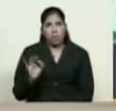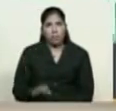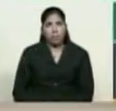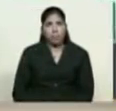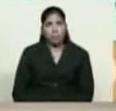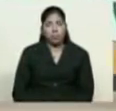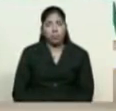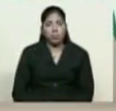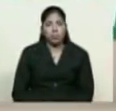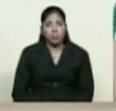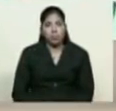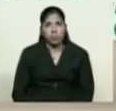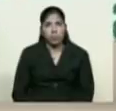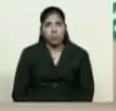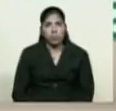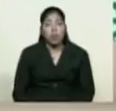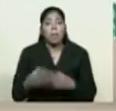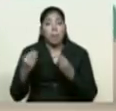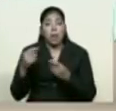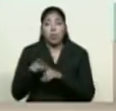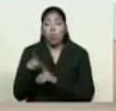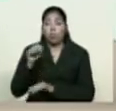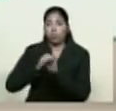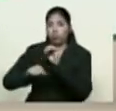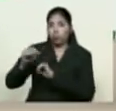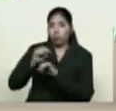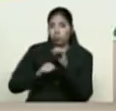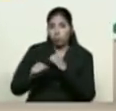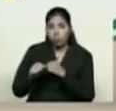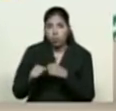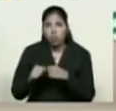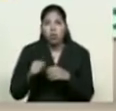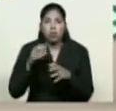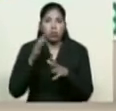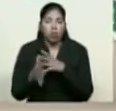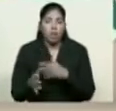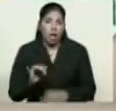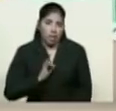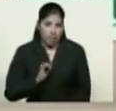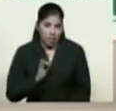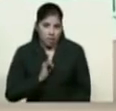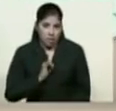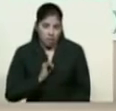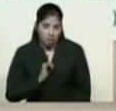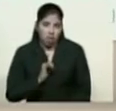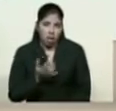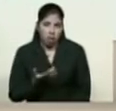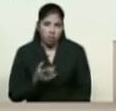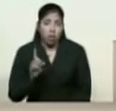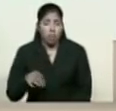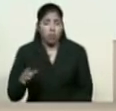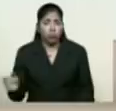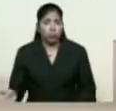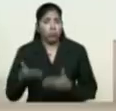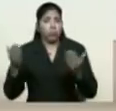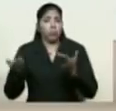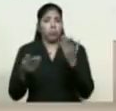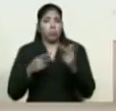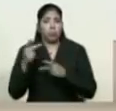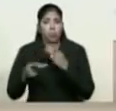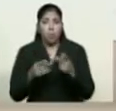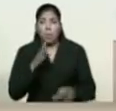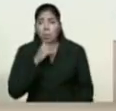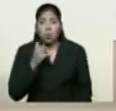soberanía monetaria, nuestra moneda. No solo es un asunto de identidad, sino de prosperidad. Sin moneda propia,